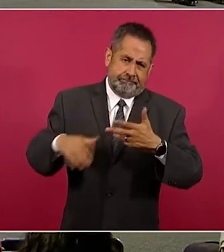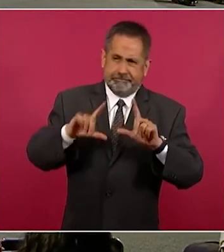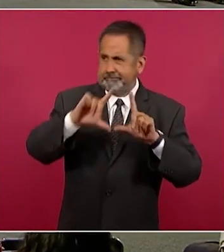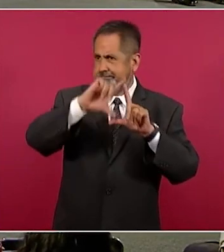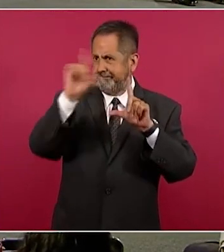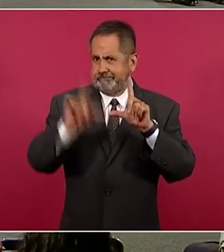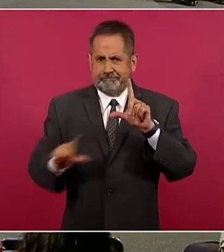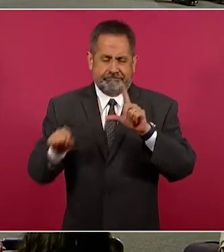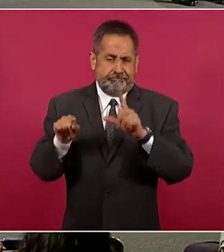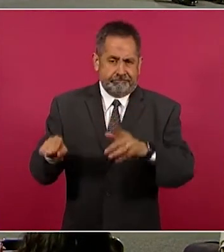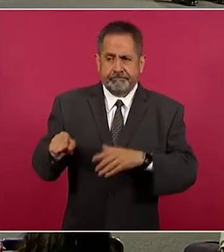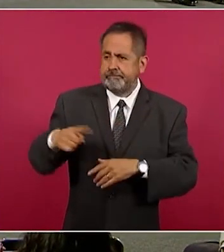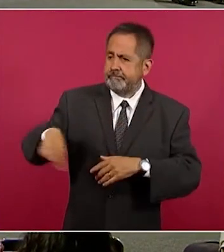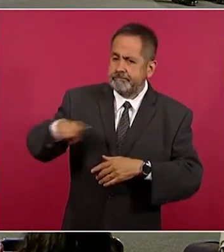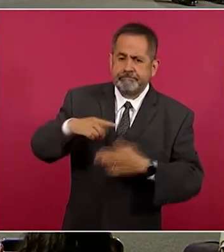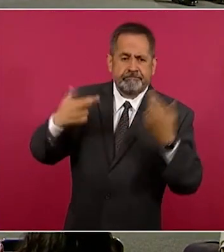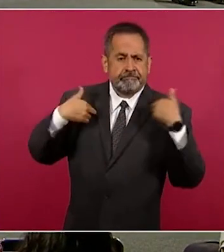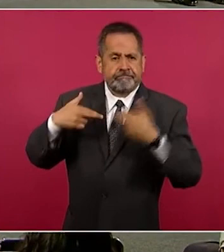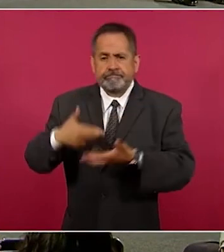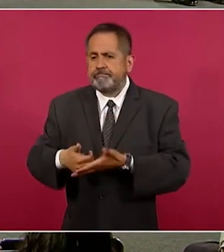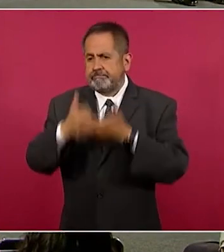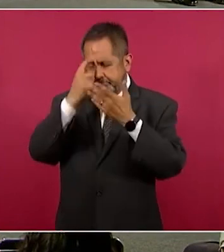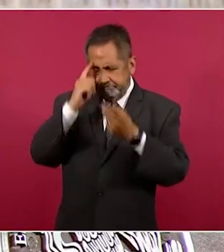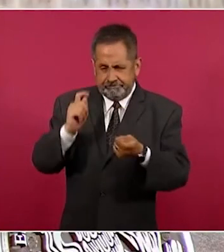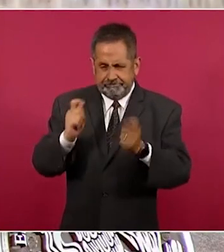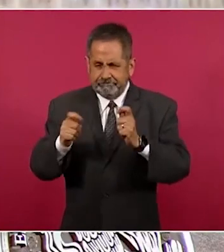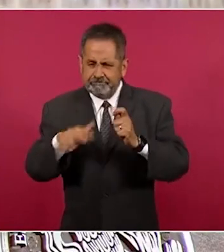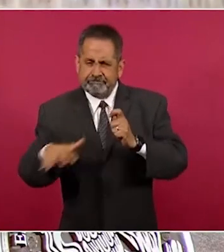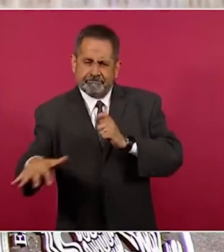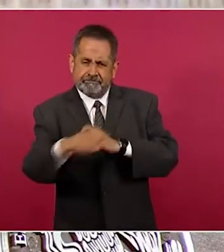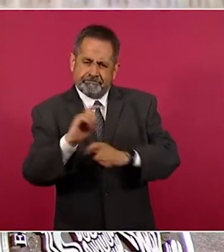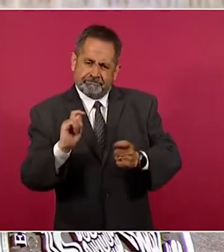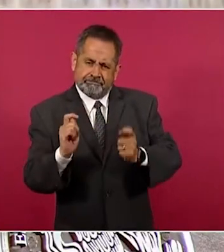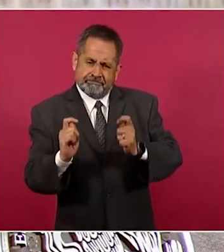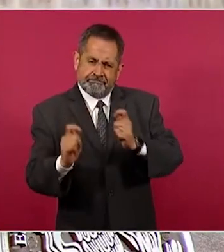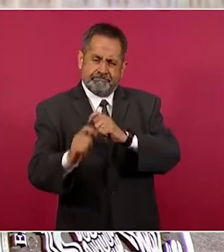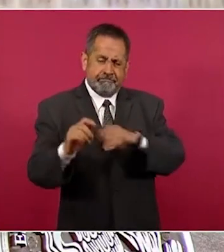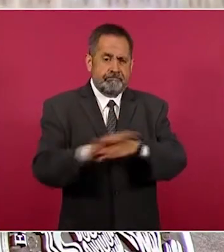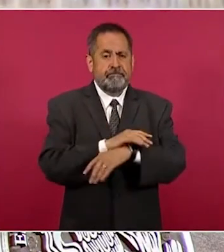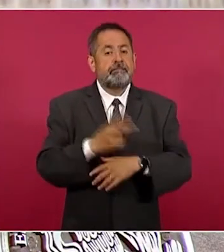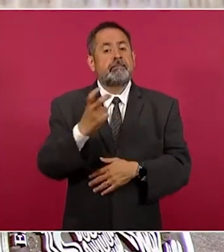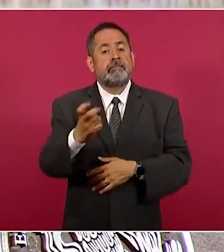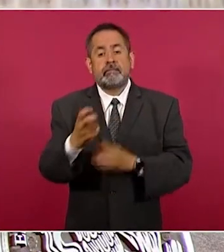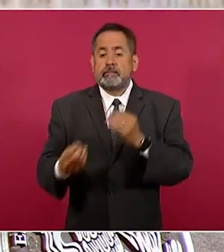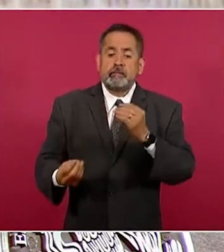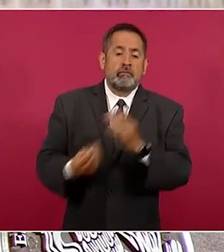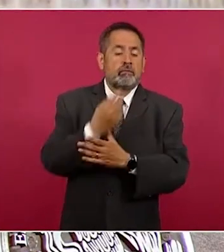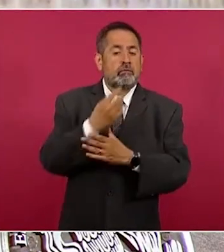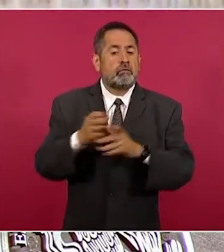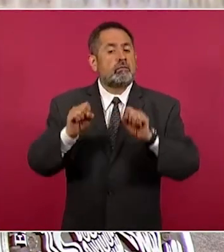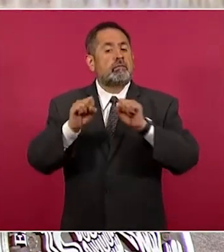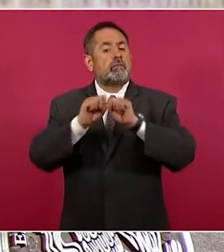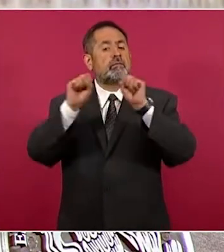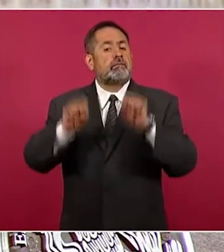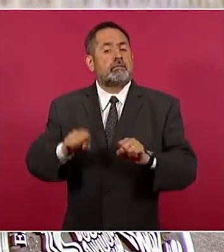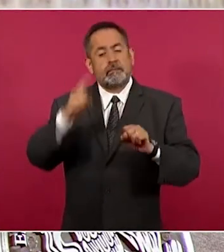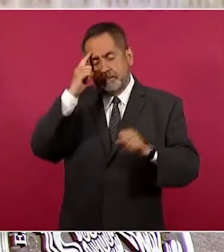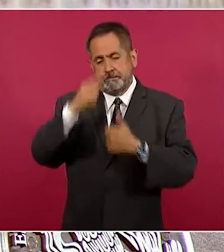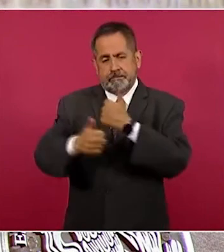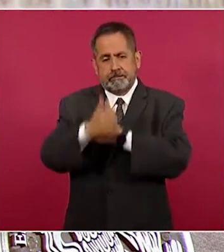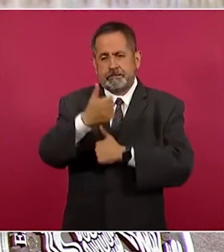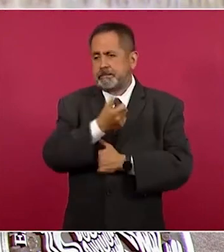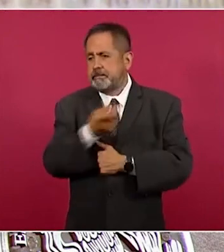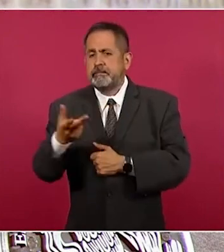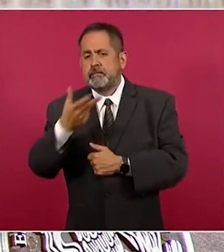.32%. Así es que, pues yo me supongo que el incremento a los trabajadores de la educación en toda la